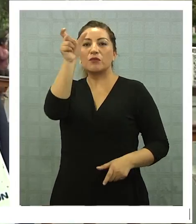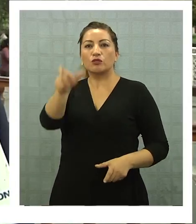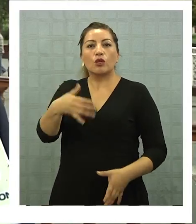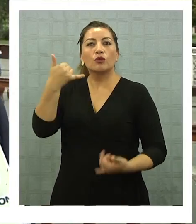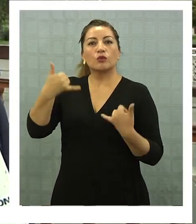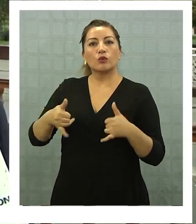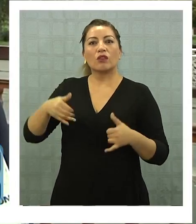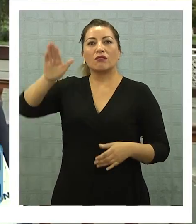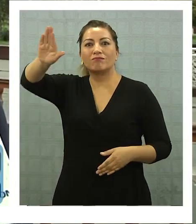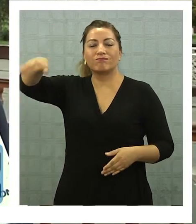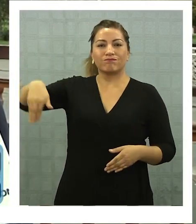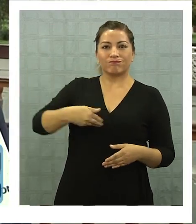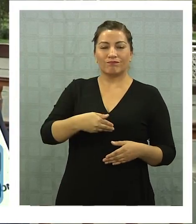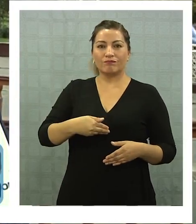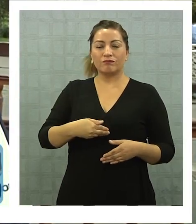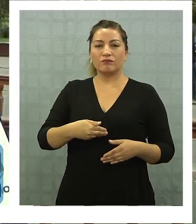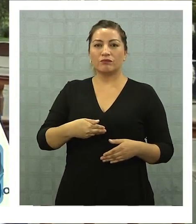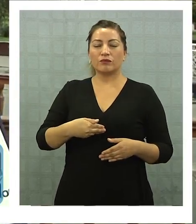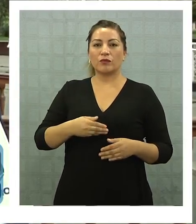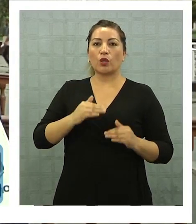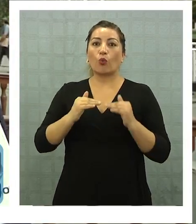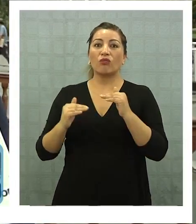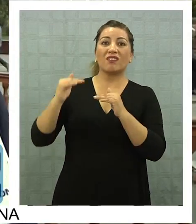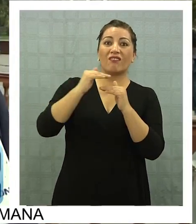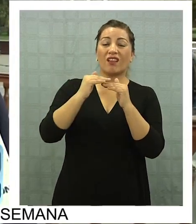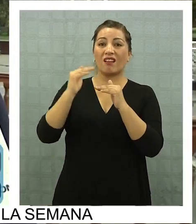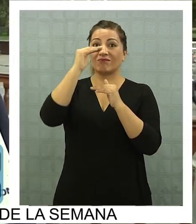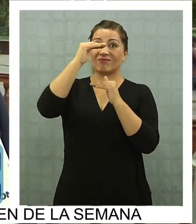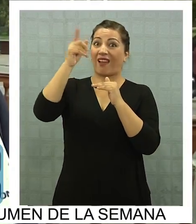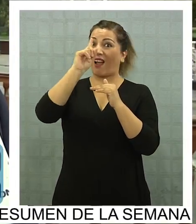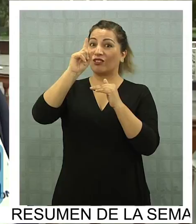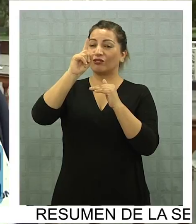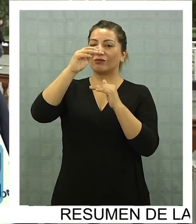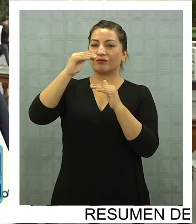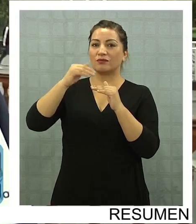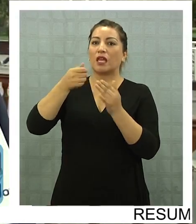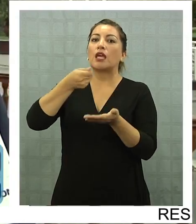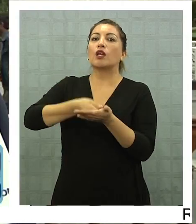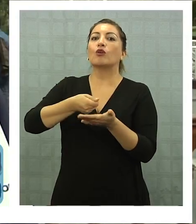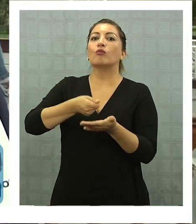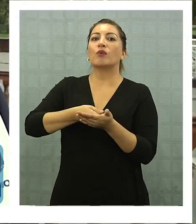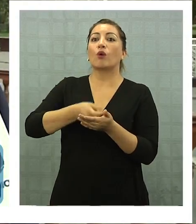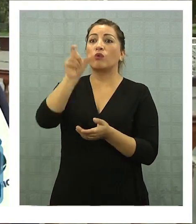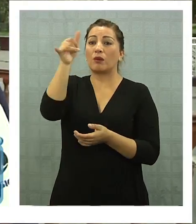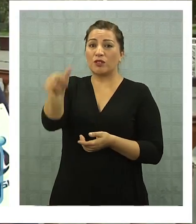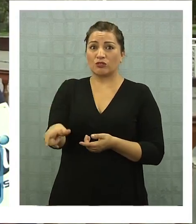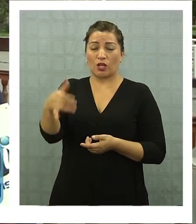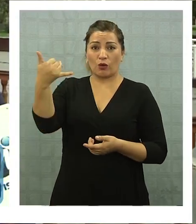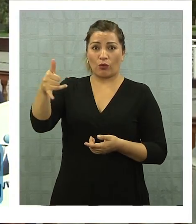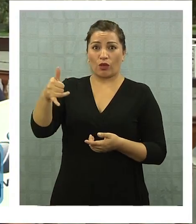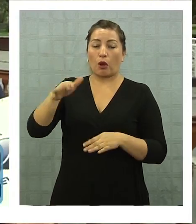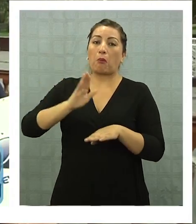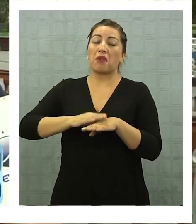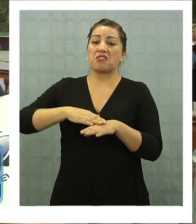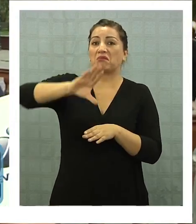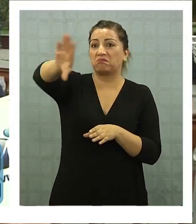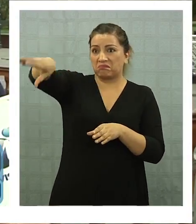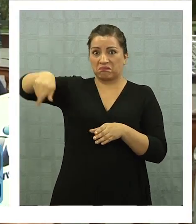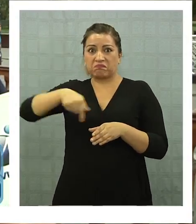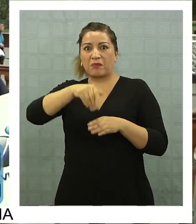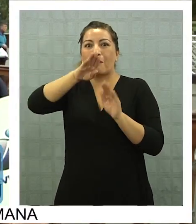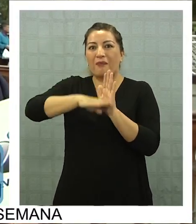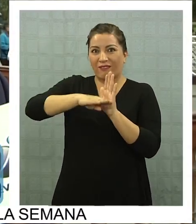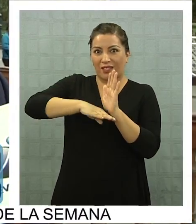verdad, no de un nivel económico alto a la hora de comprar los pases o adquirir sus préstamos, y